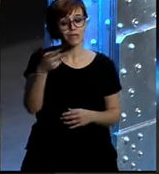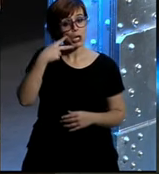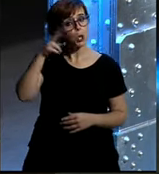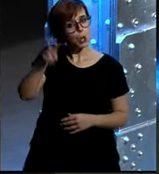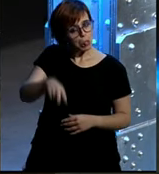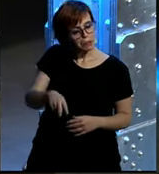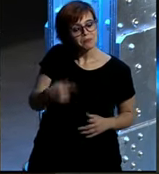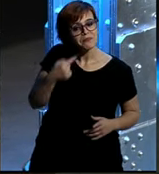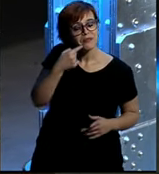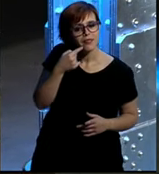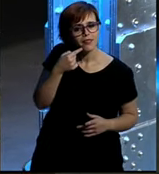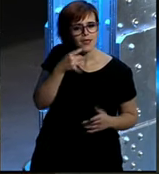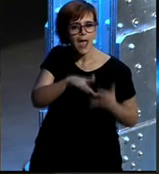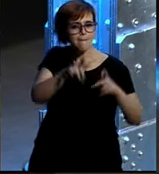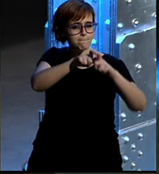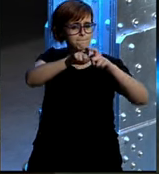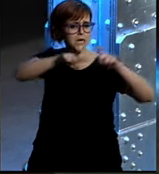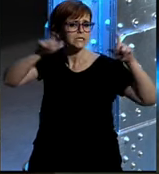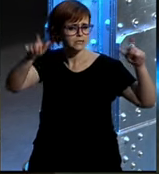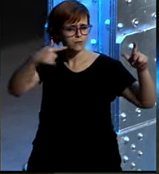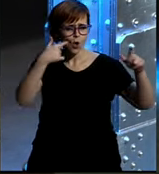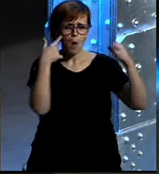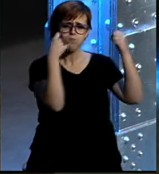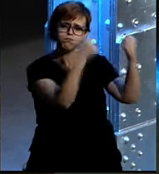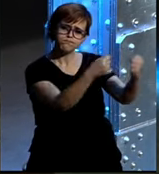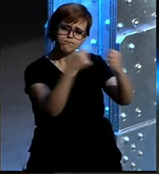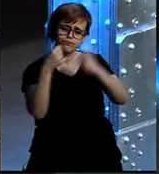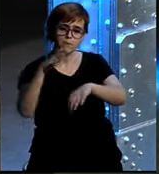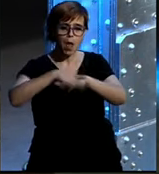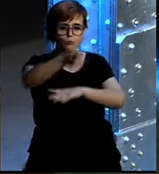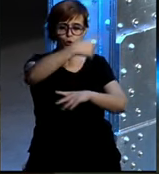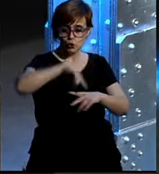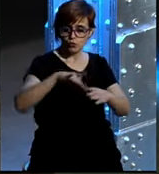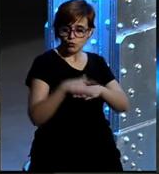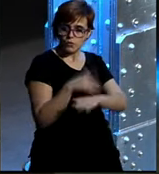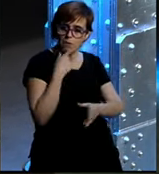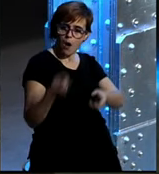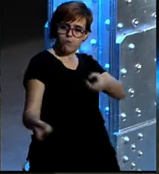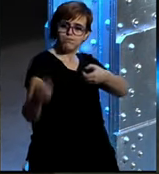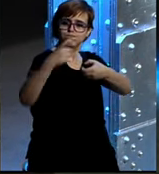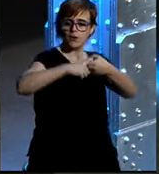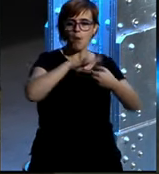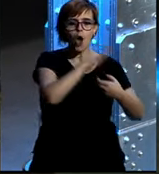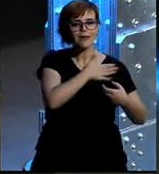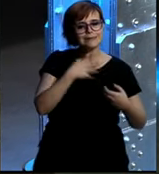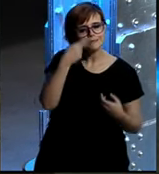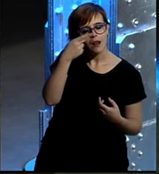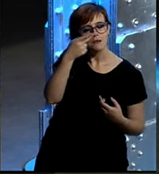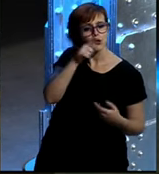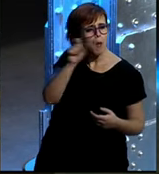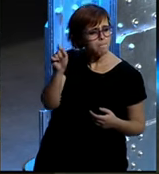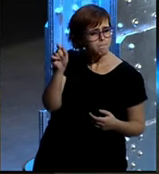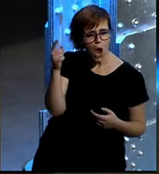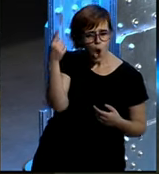quieren mostrar que su empresa es una gran institución para que vosotros desarrolléis la carrera porque les interesa reclutar el mejor talento pues bien